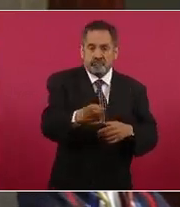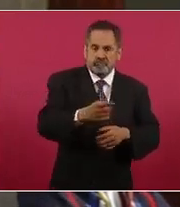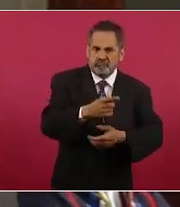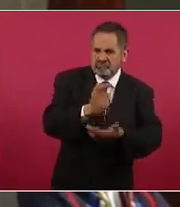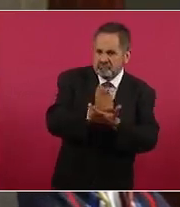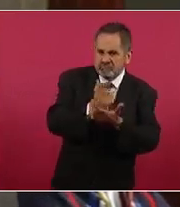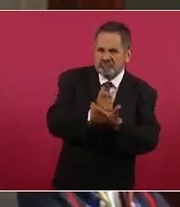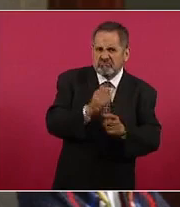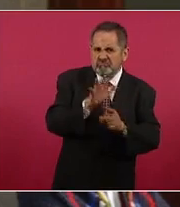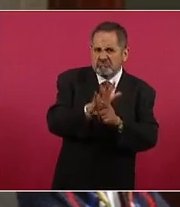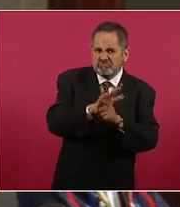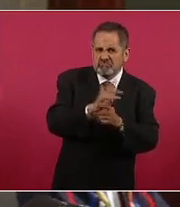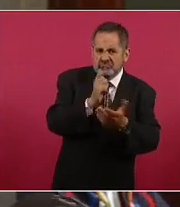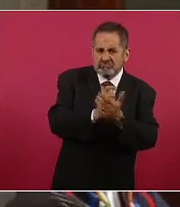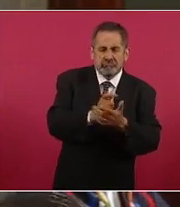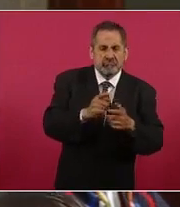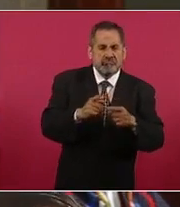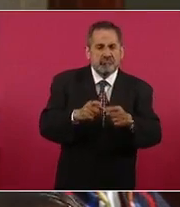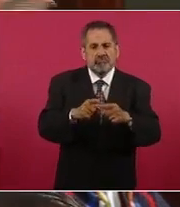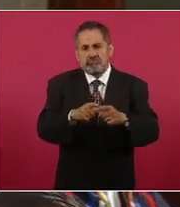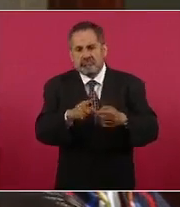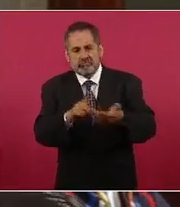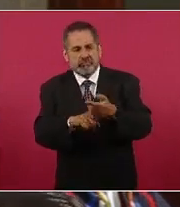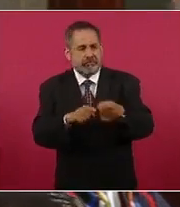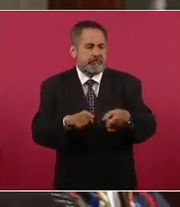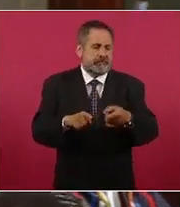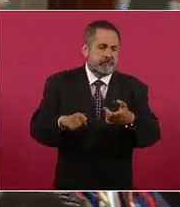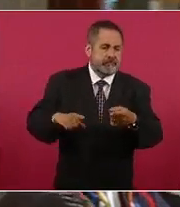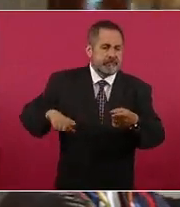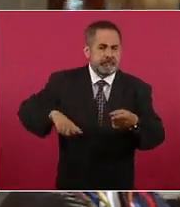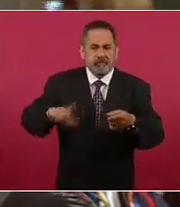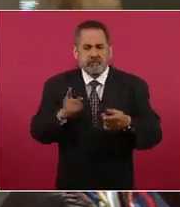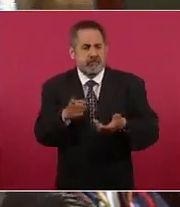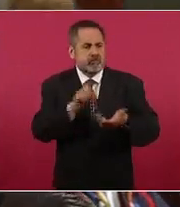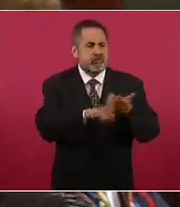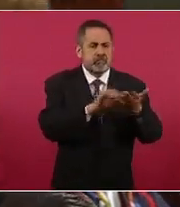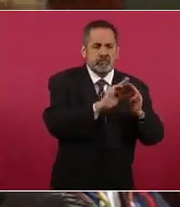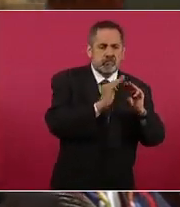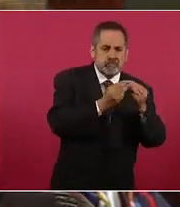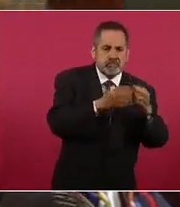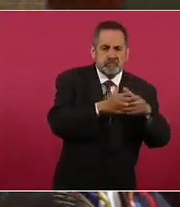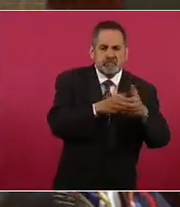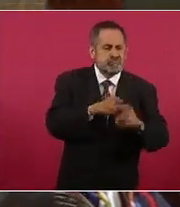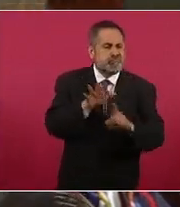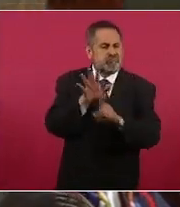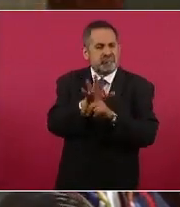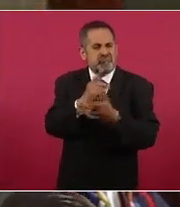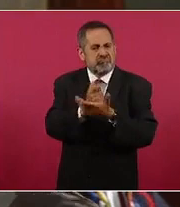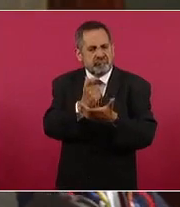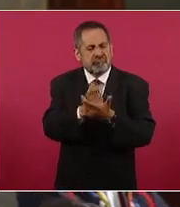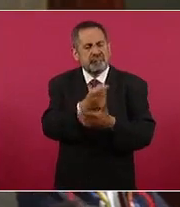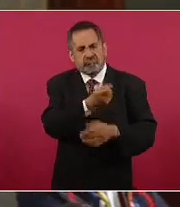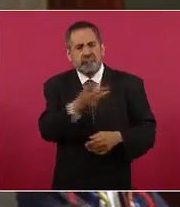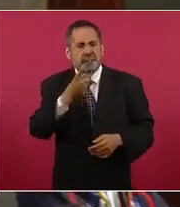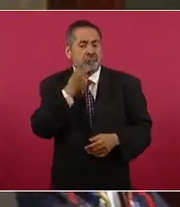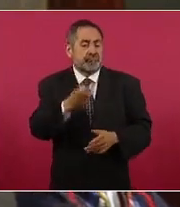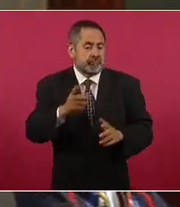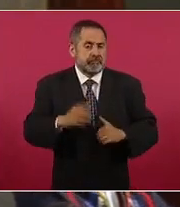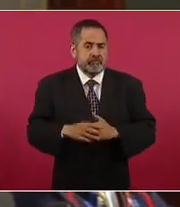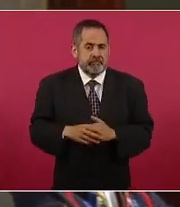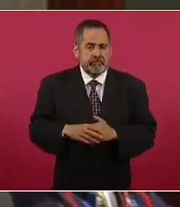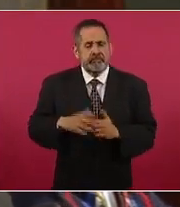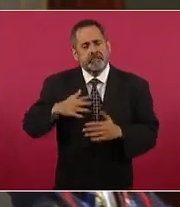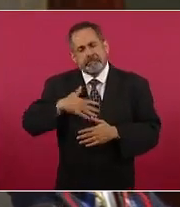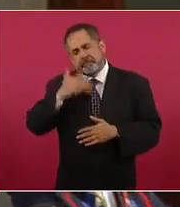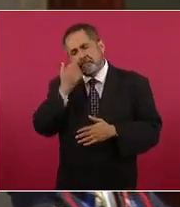ataques que reciben si es por el público o si es por otros actores en su ambiente quería